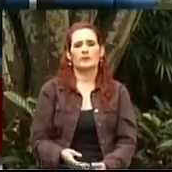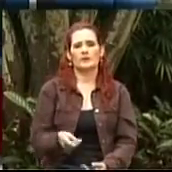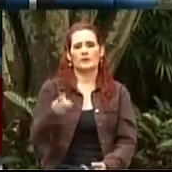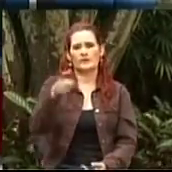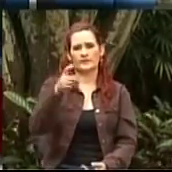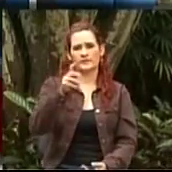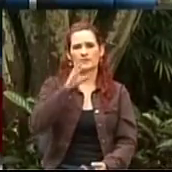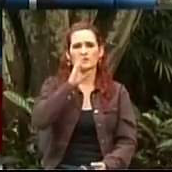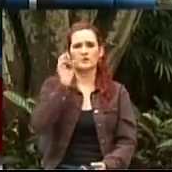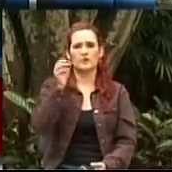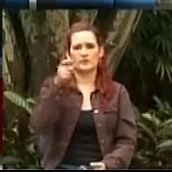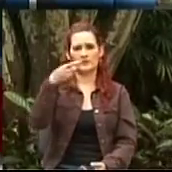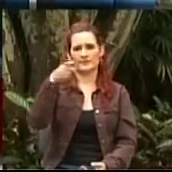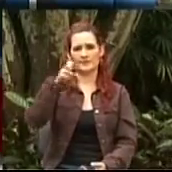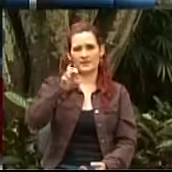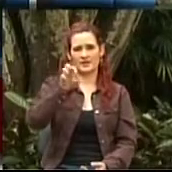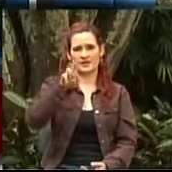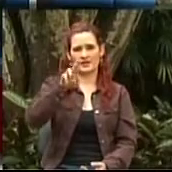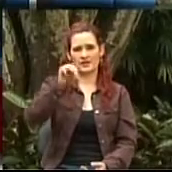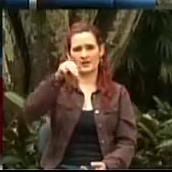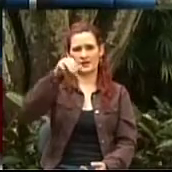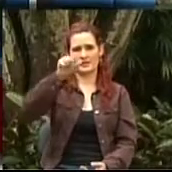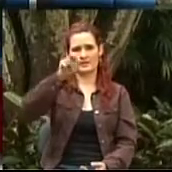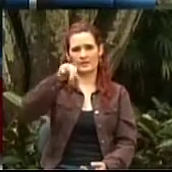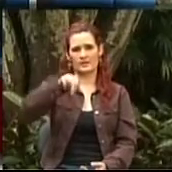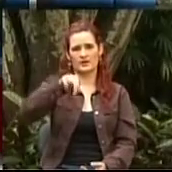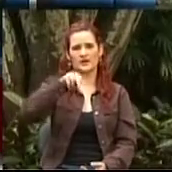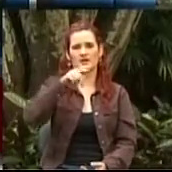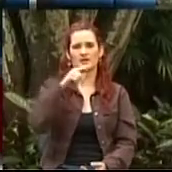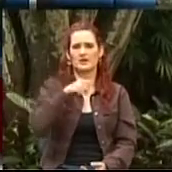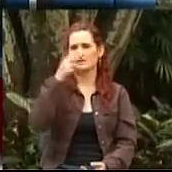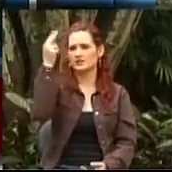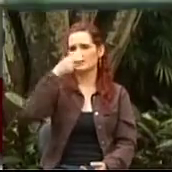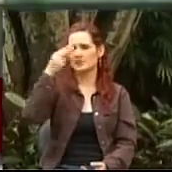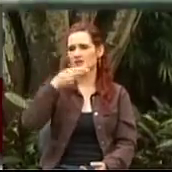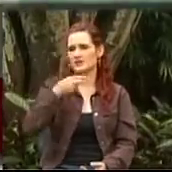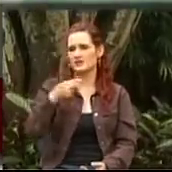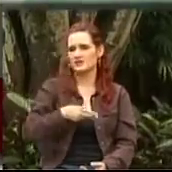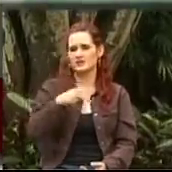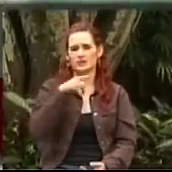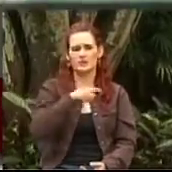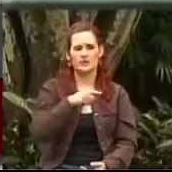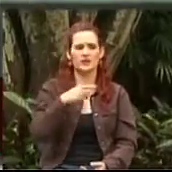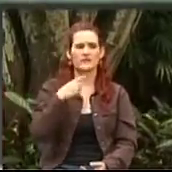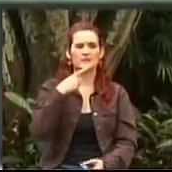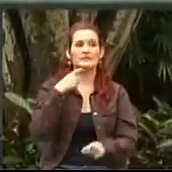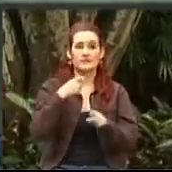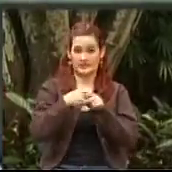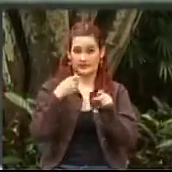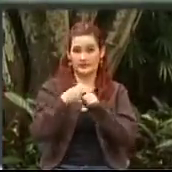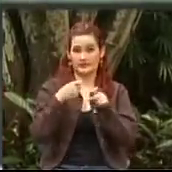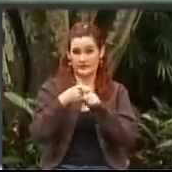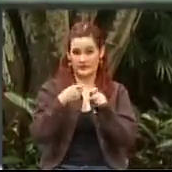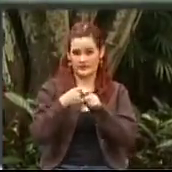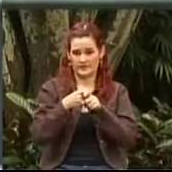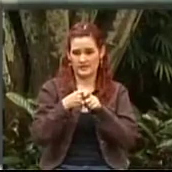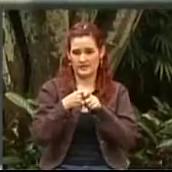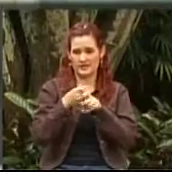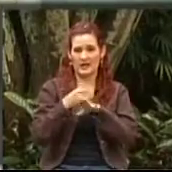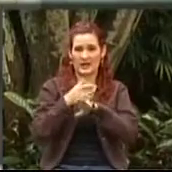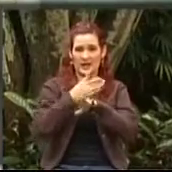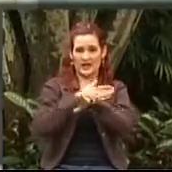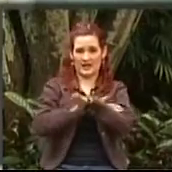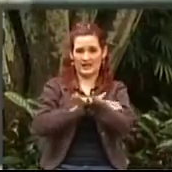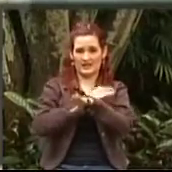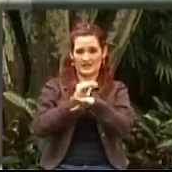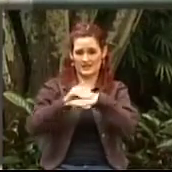es un coequipero total. La historia de Germán es una historia compleja, es una historia difícil. Ver el antes y el